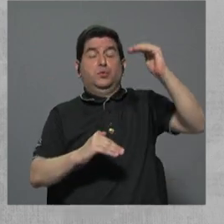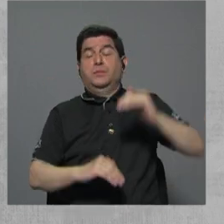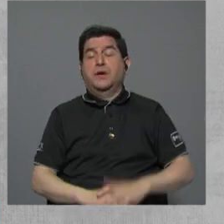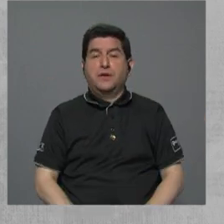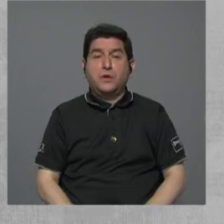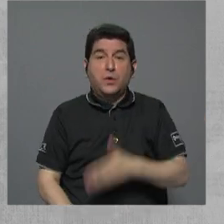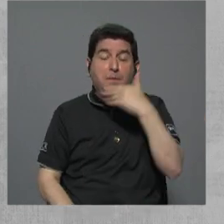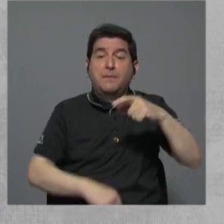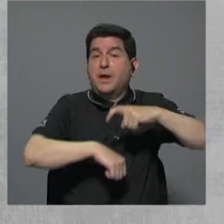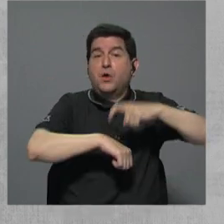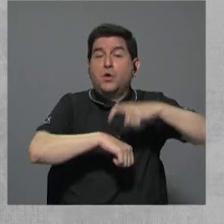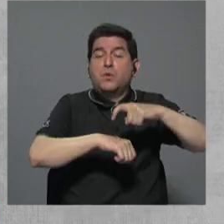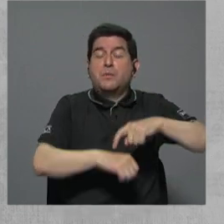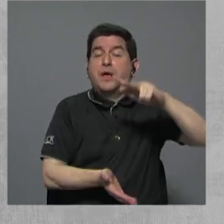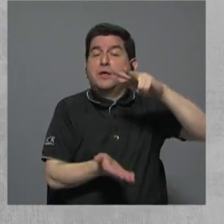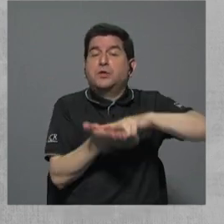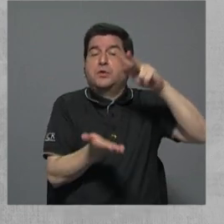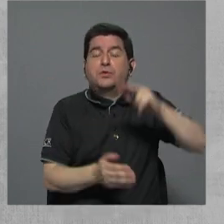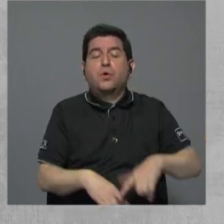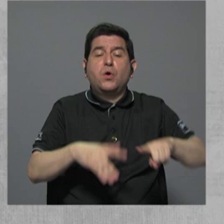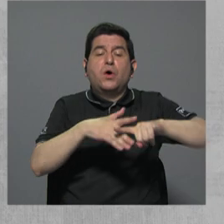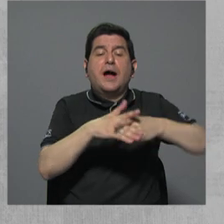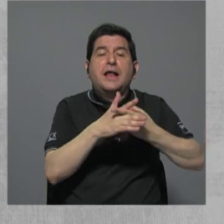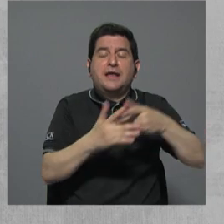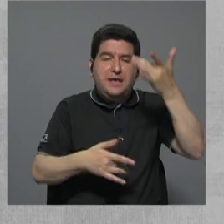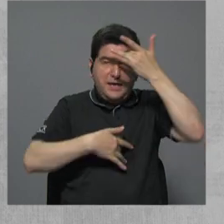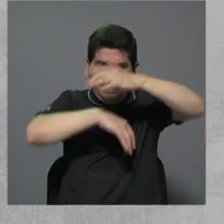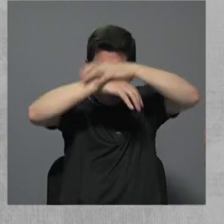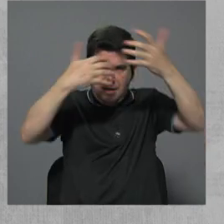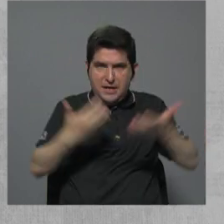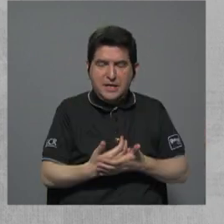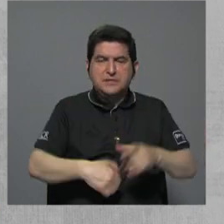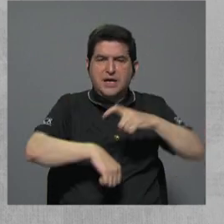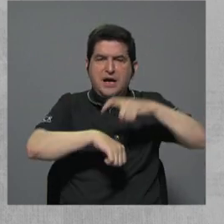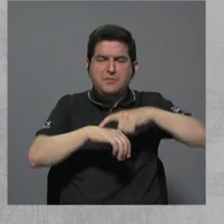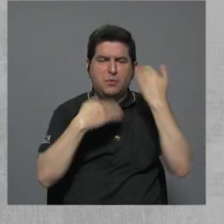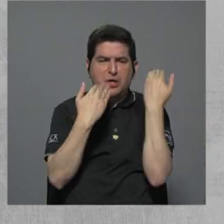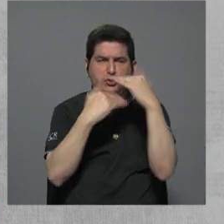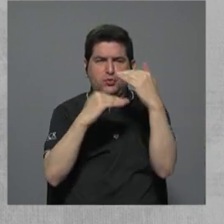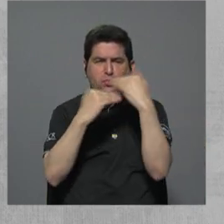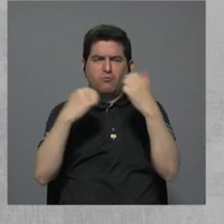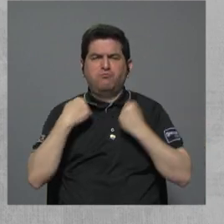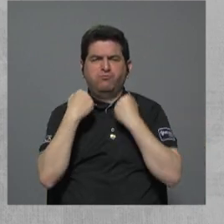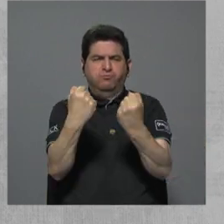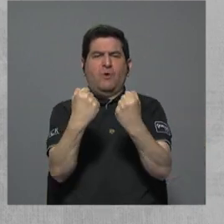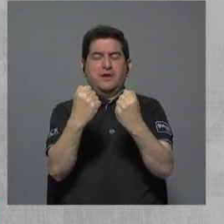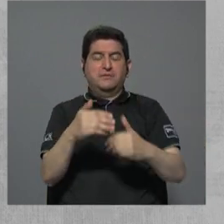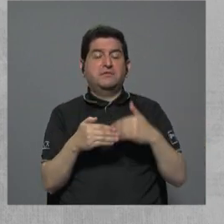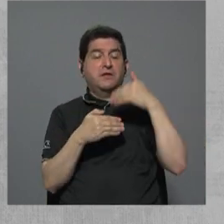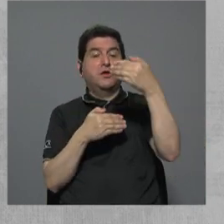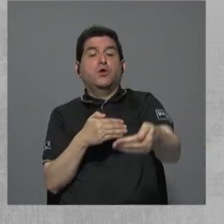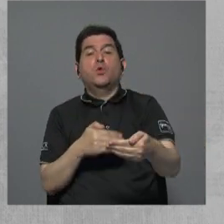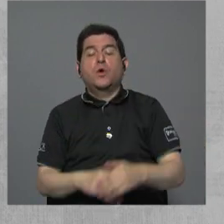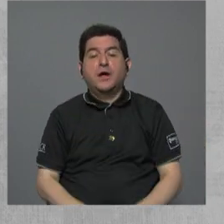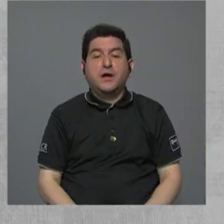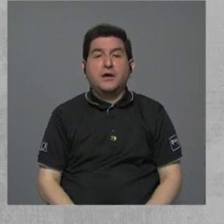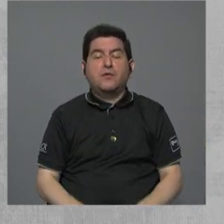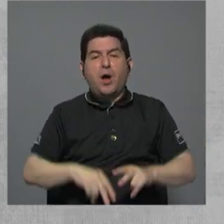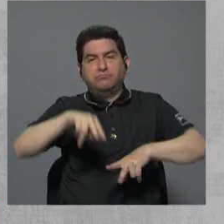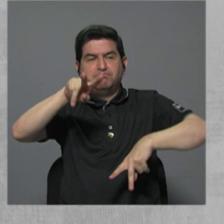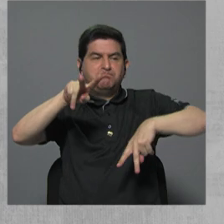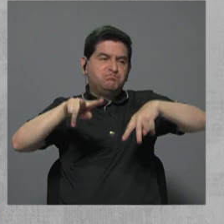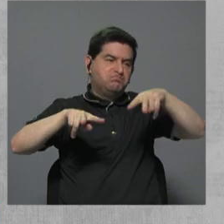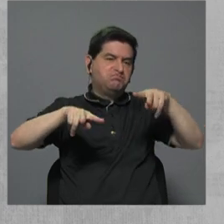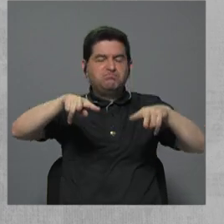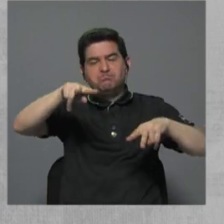da el mejor momento de aprobación al puro inicio de la pandemia, donde se dan las medidas restrictivas más fuertes. A partir de ahí, pues, se da una fluctuación,